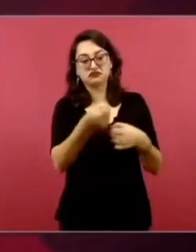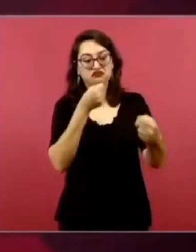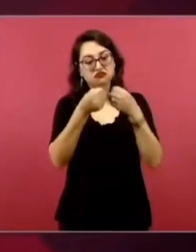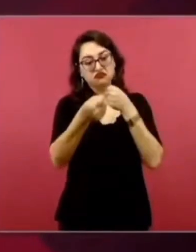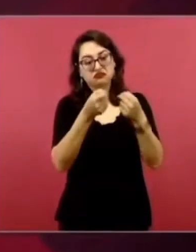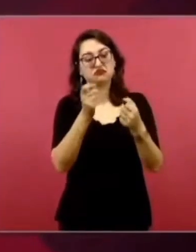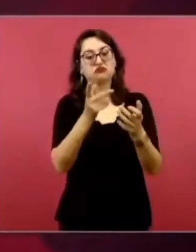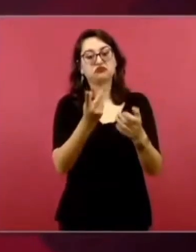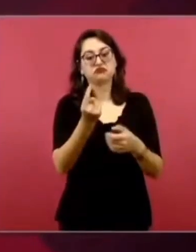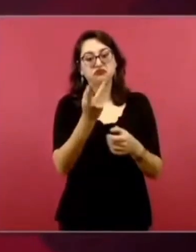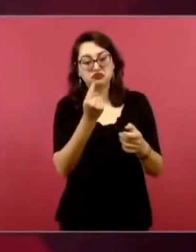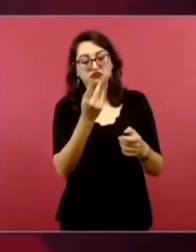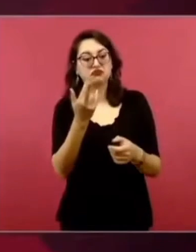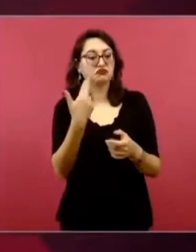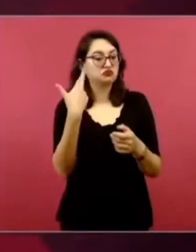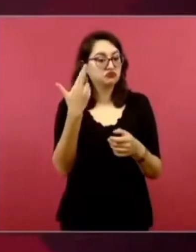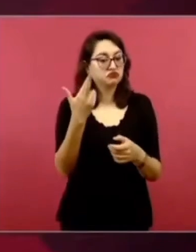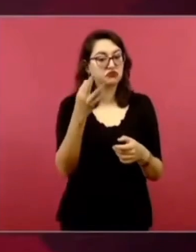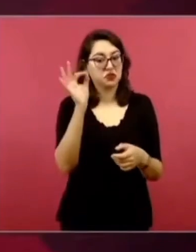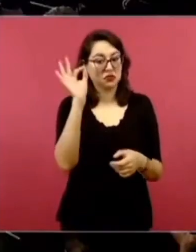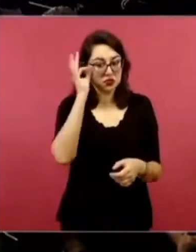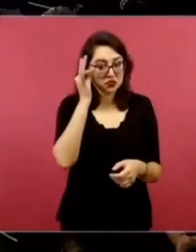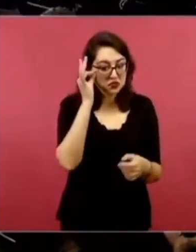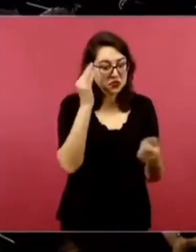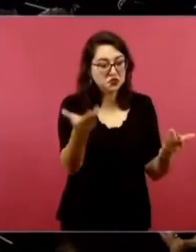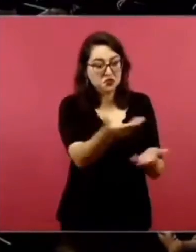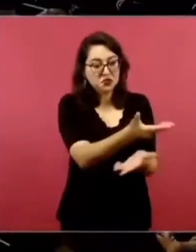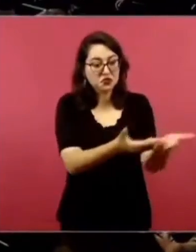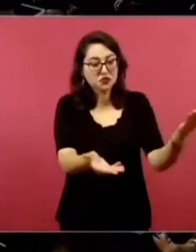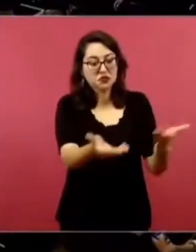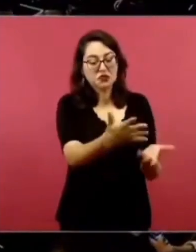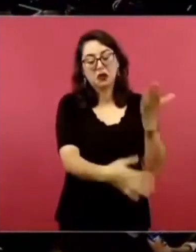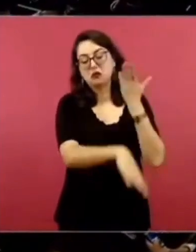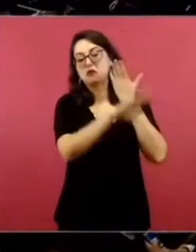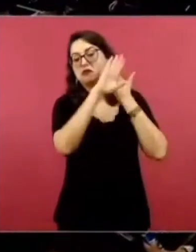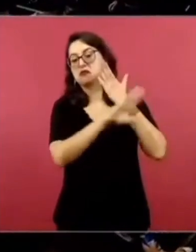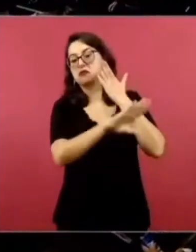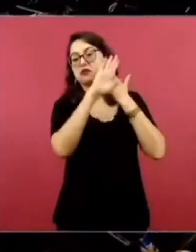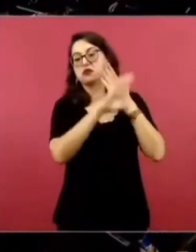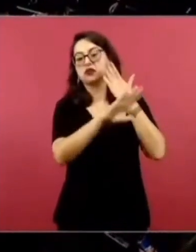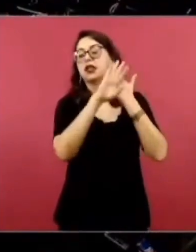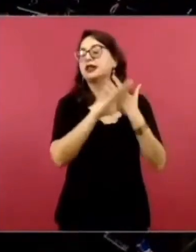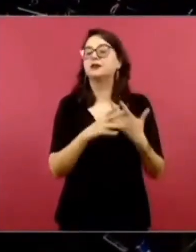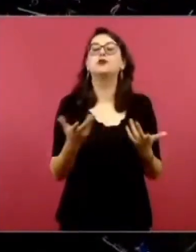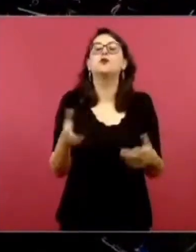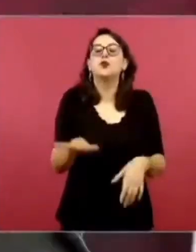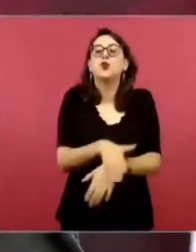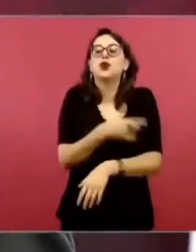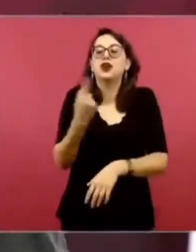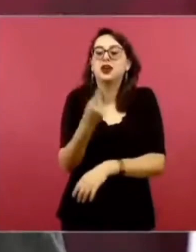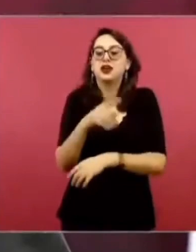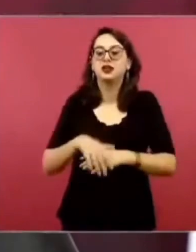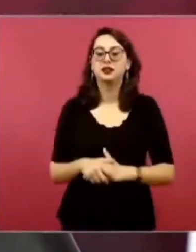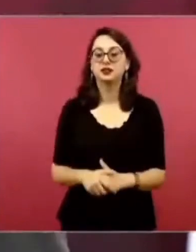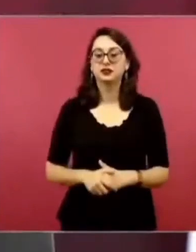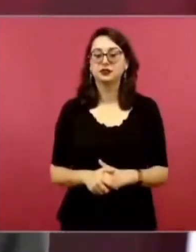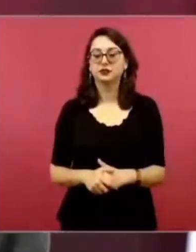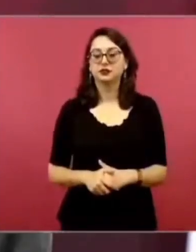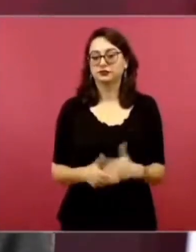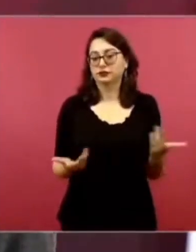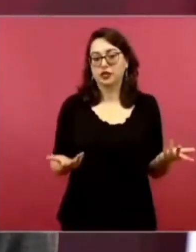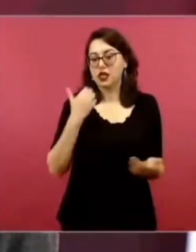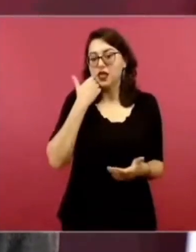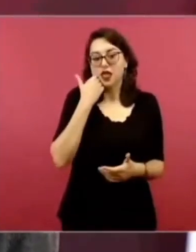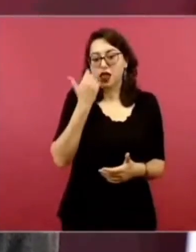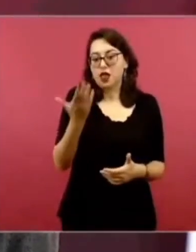Que nos vaya mal. Que no podamos resolver los problemas,